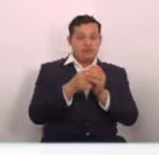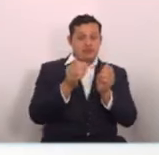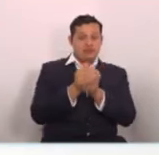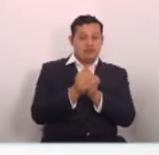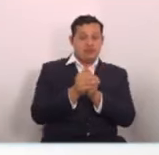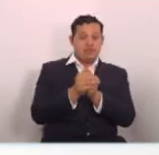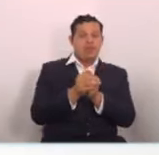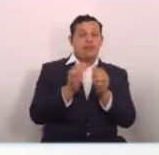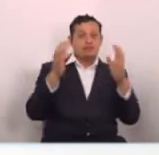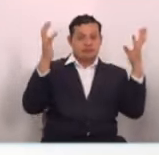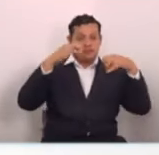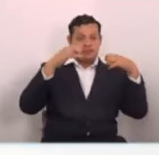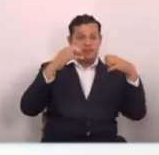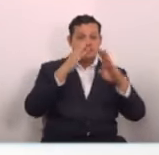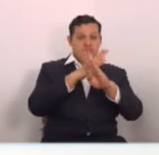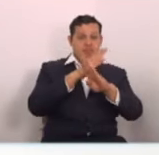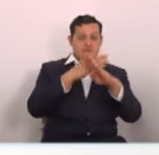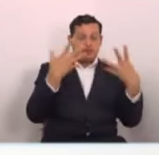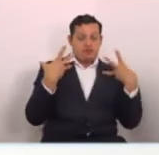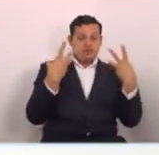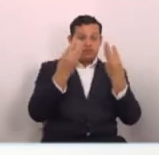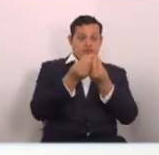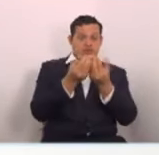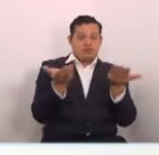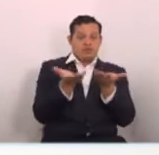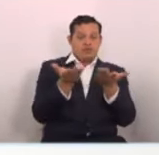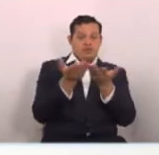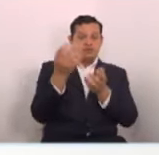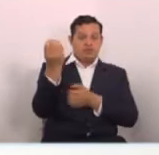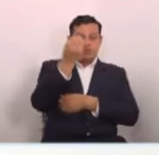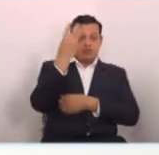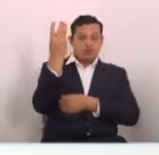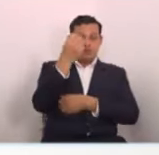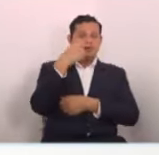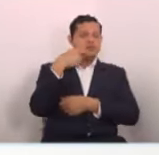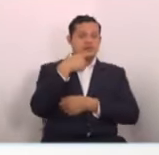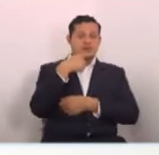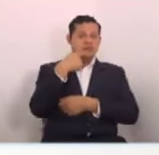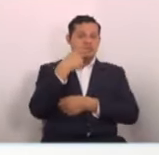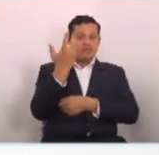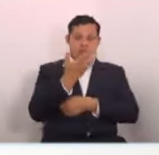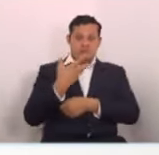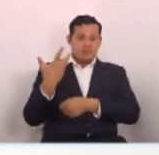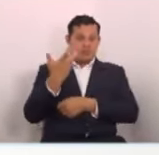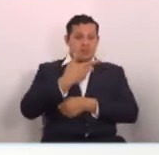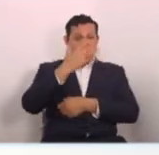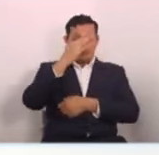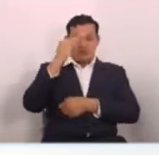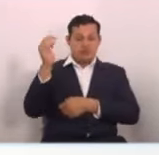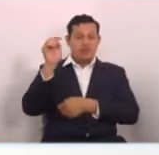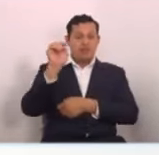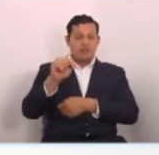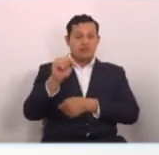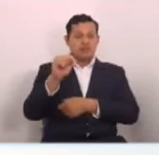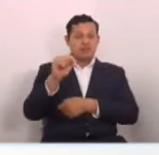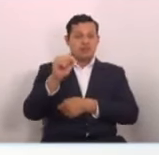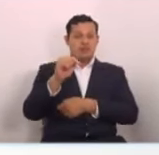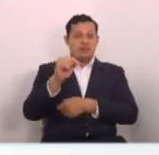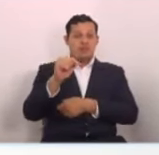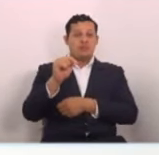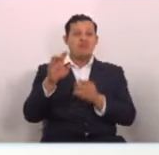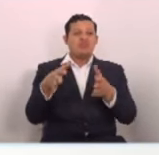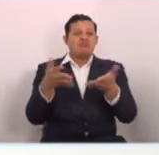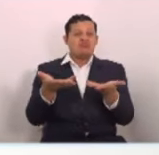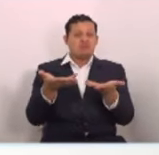natural. Protección Civil realizó esta tarde la alerta roja en todo el país. Y esto pues debido a las